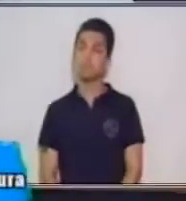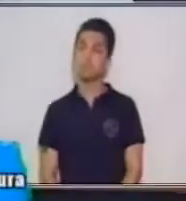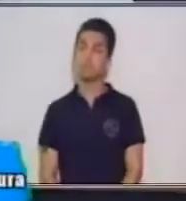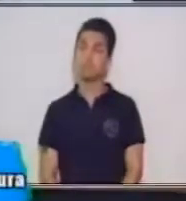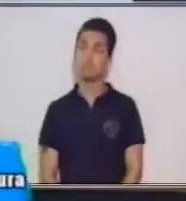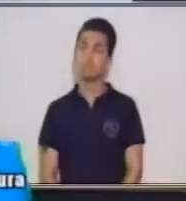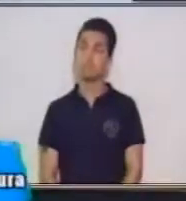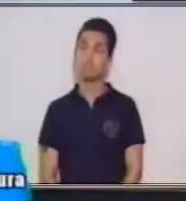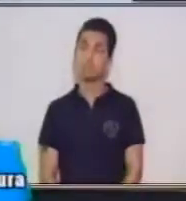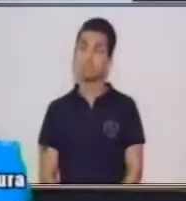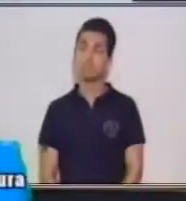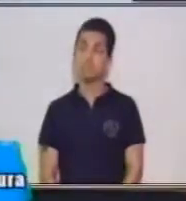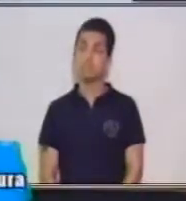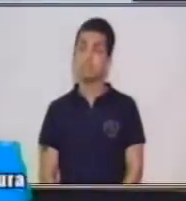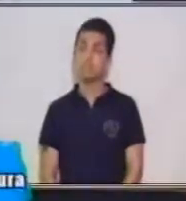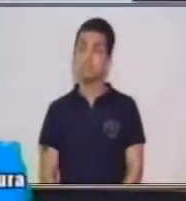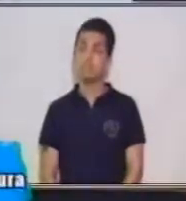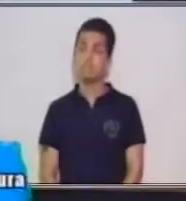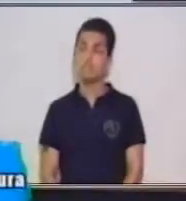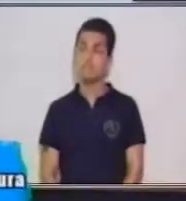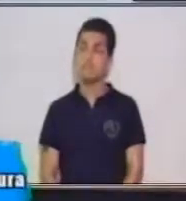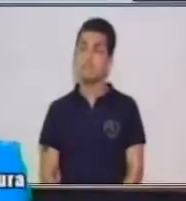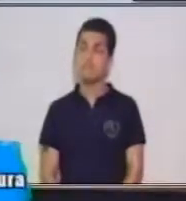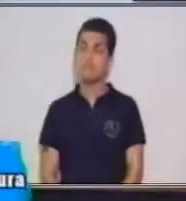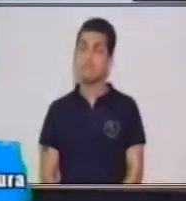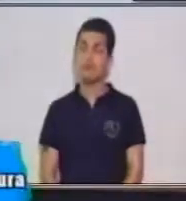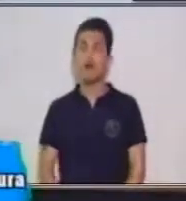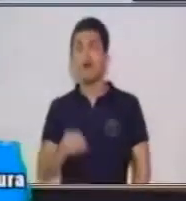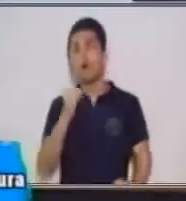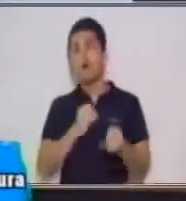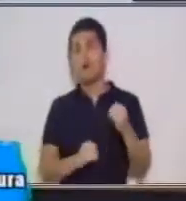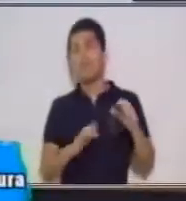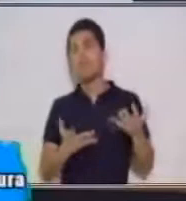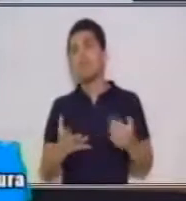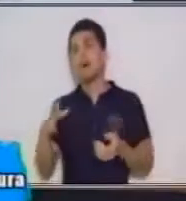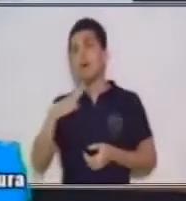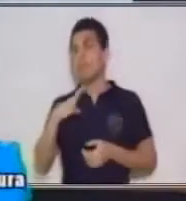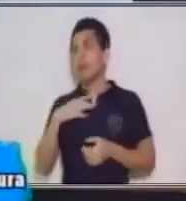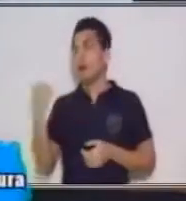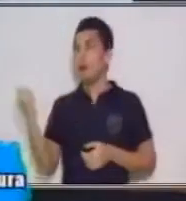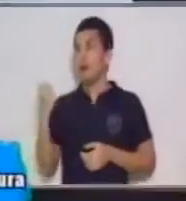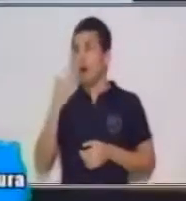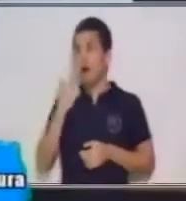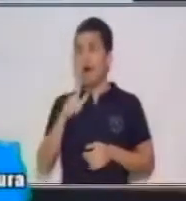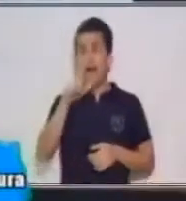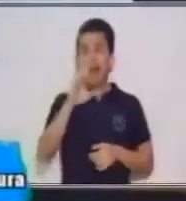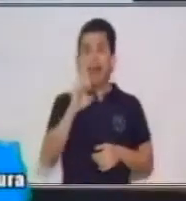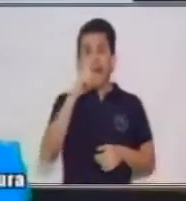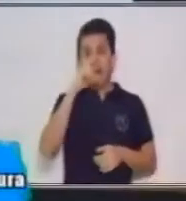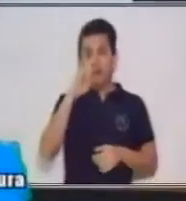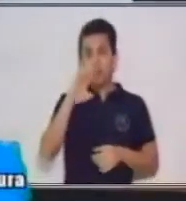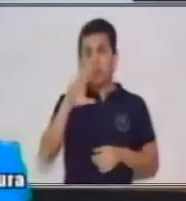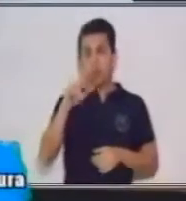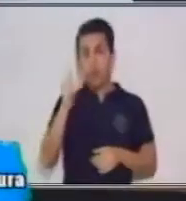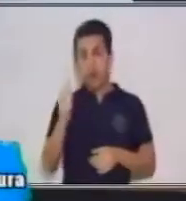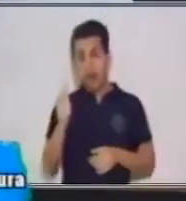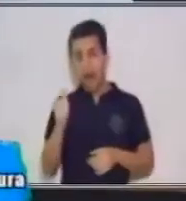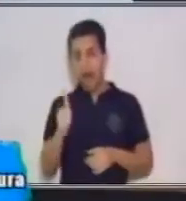que tengas a tu alrededor. Y por último tenemos la lectura dramatizada.